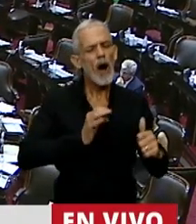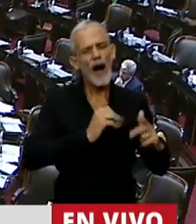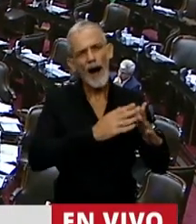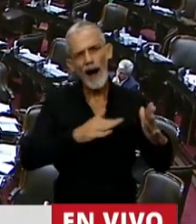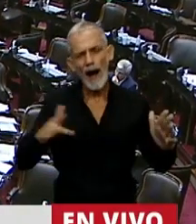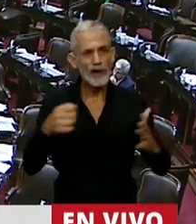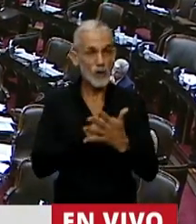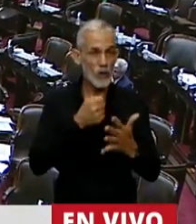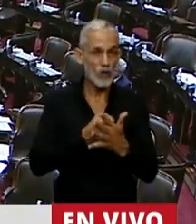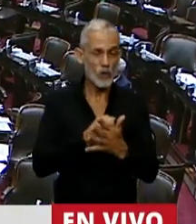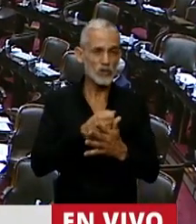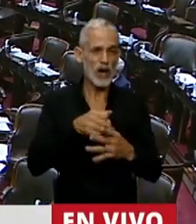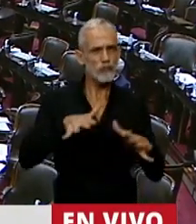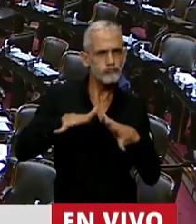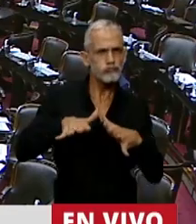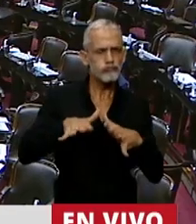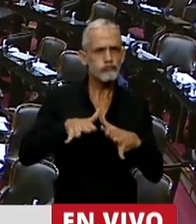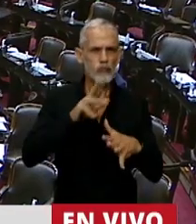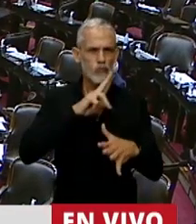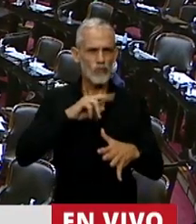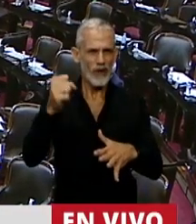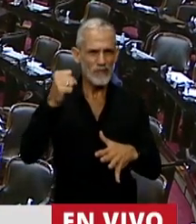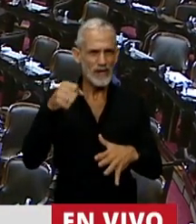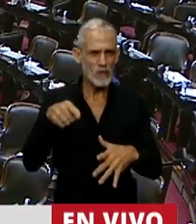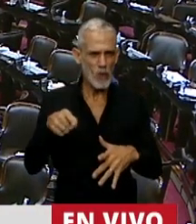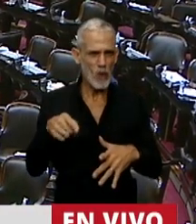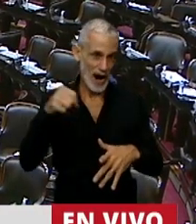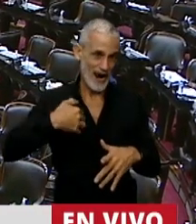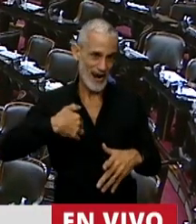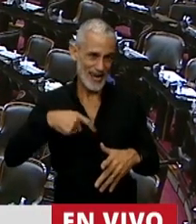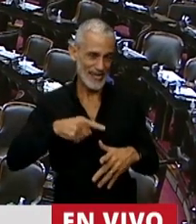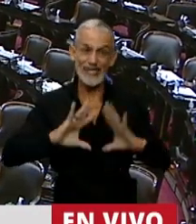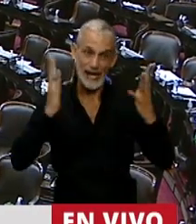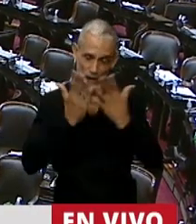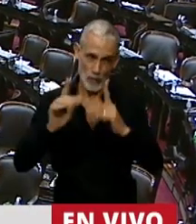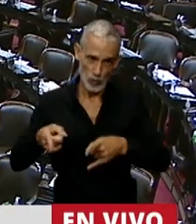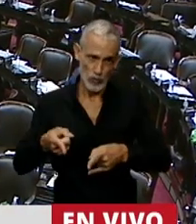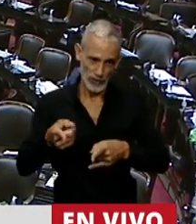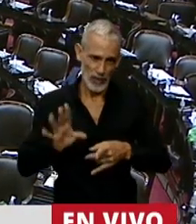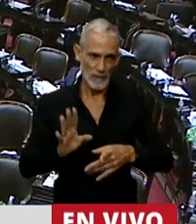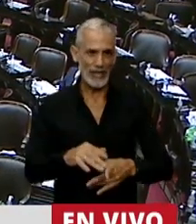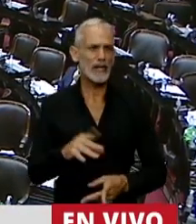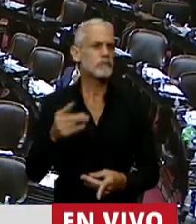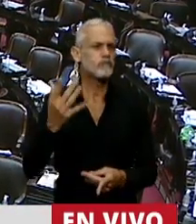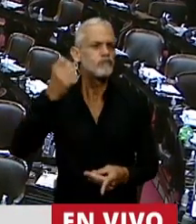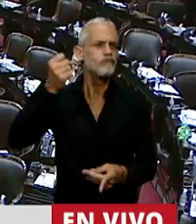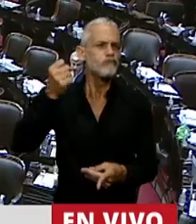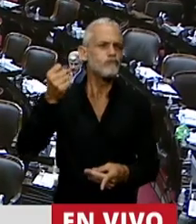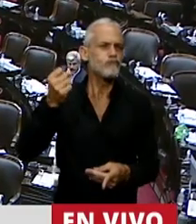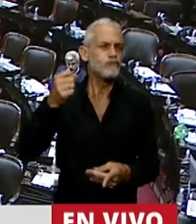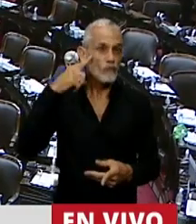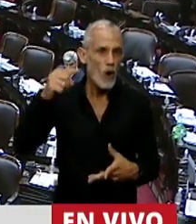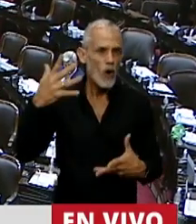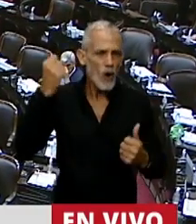de luchas del movimiento de mujeres y feministas en nuestro país y en el mundo. Cada conquista y